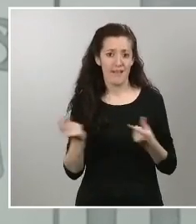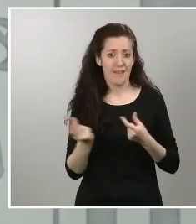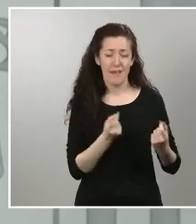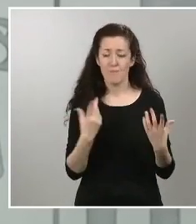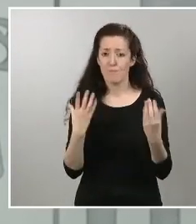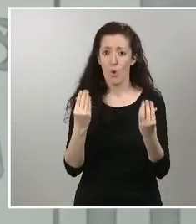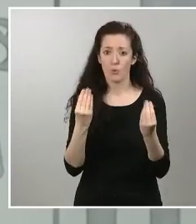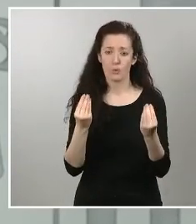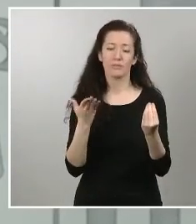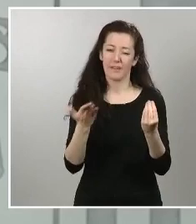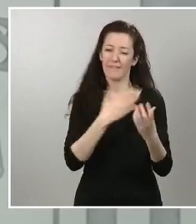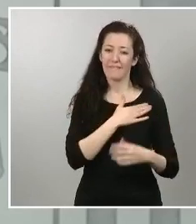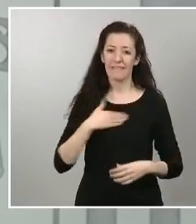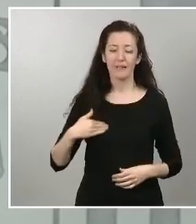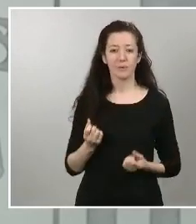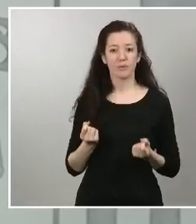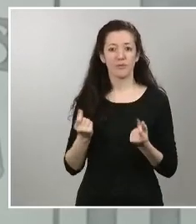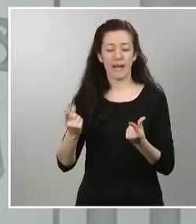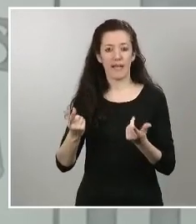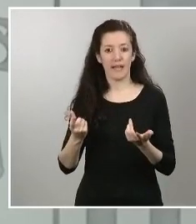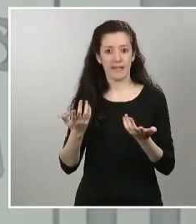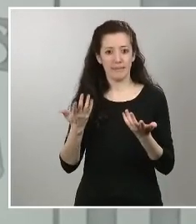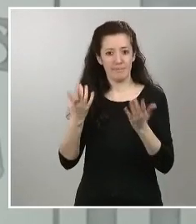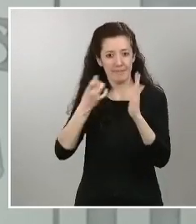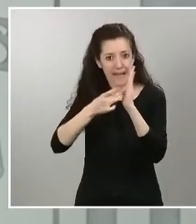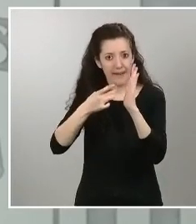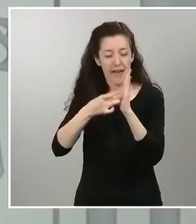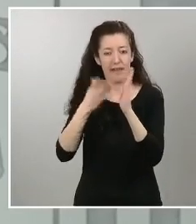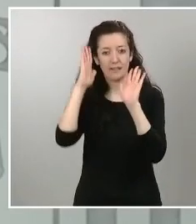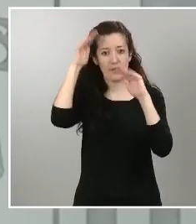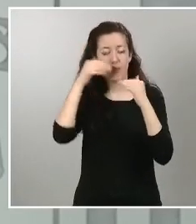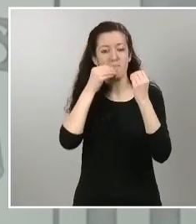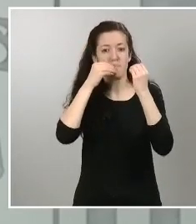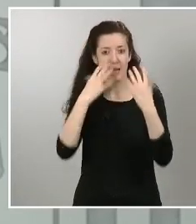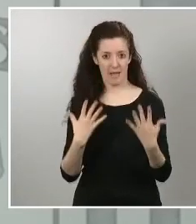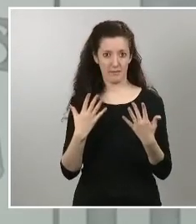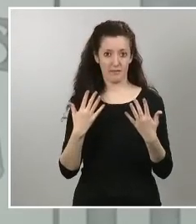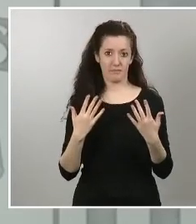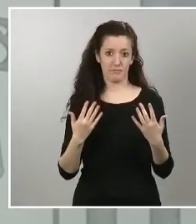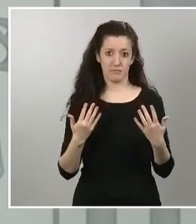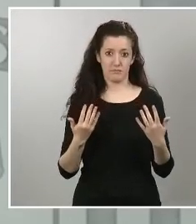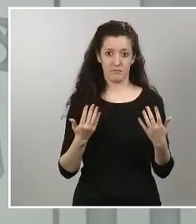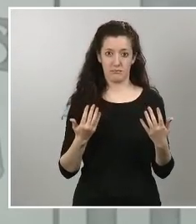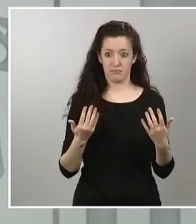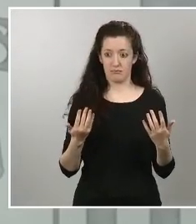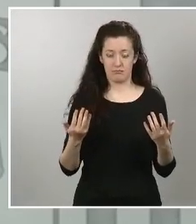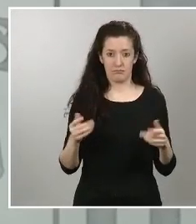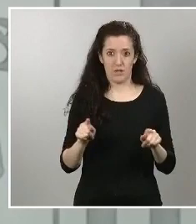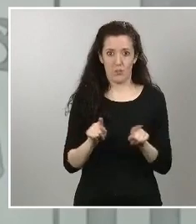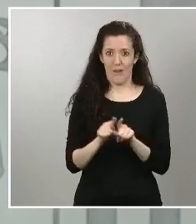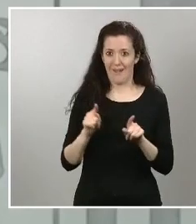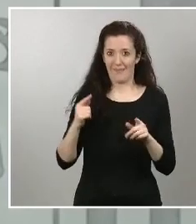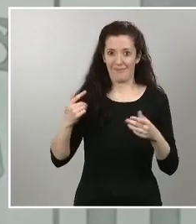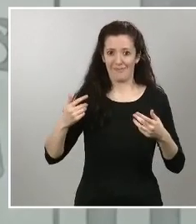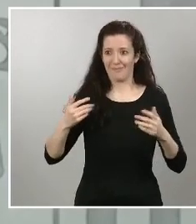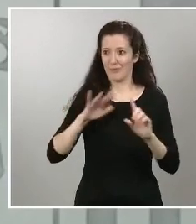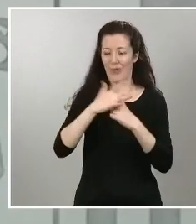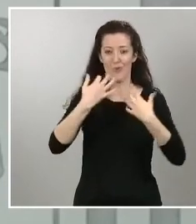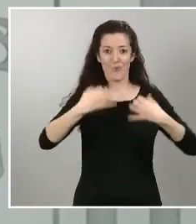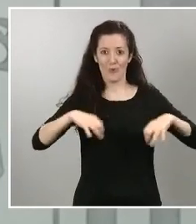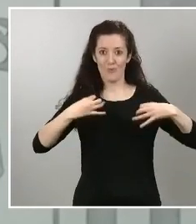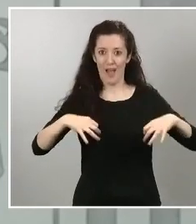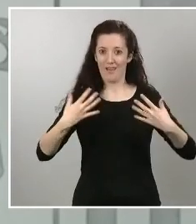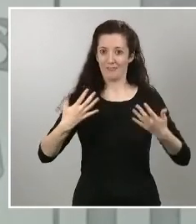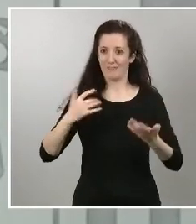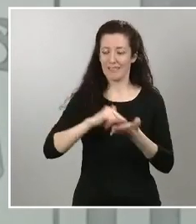sanitaria de calidad a la medida de lo que es el funcionamiento habitual de nuestro sistema de salud estar tensionado pero